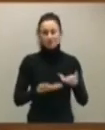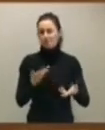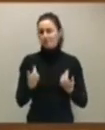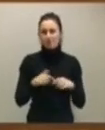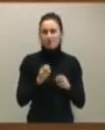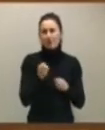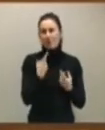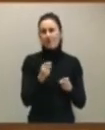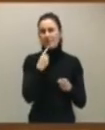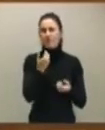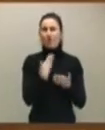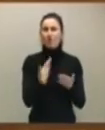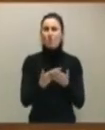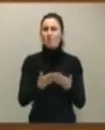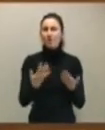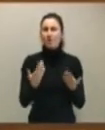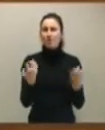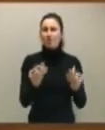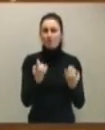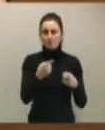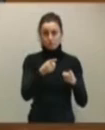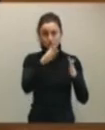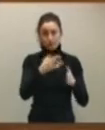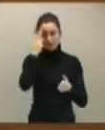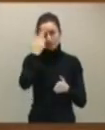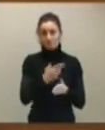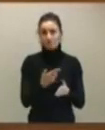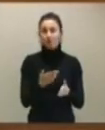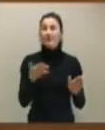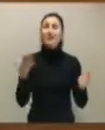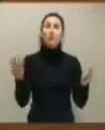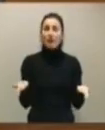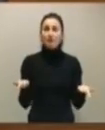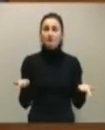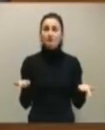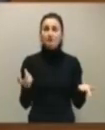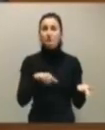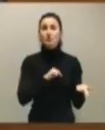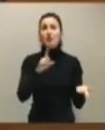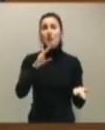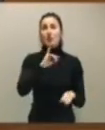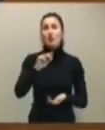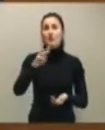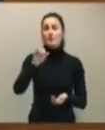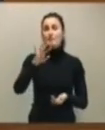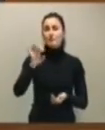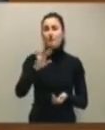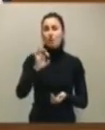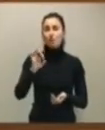citar un argumento de autoridad que supongo que usted respetará, que es don Noel Zapico, del Partido Popular,